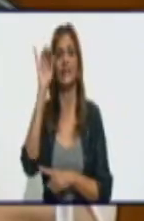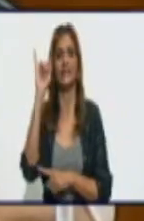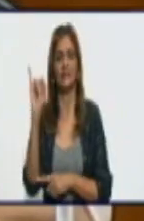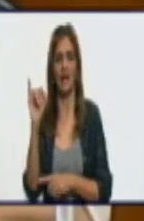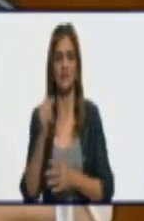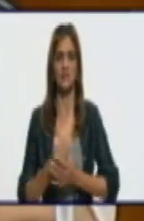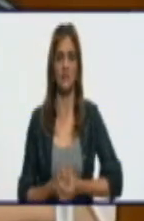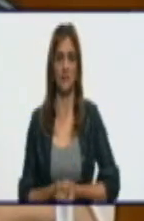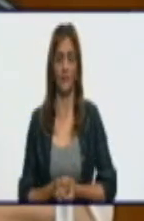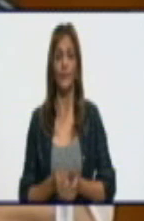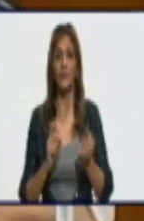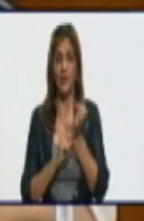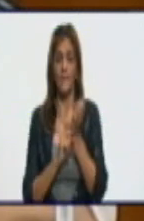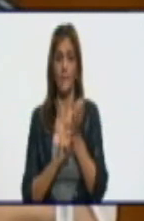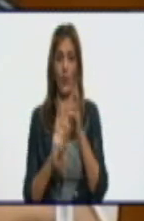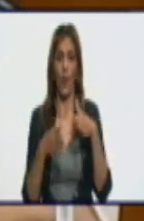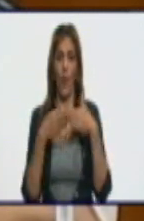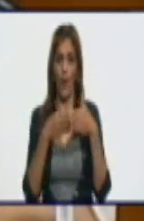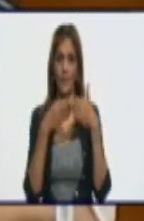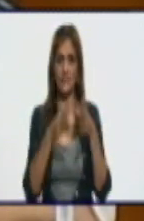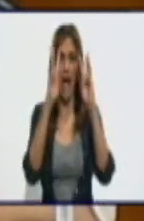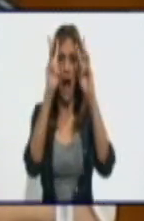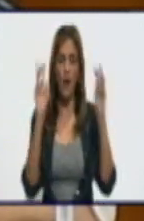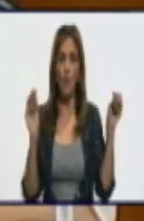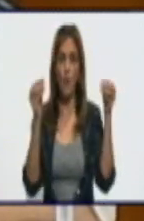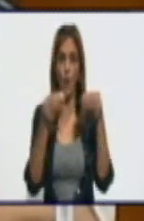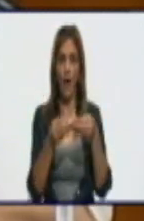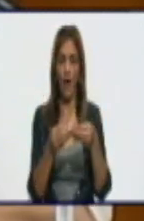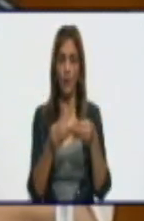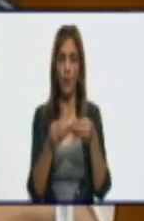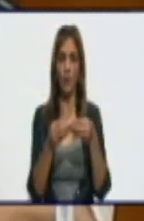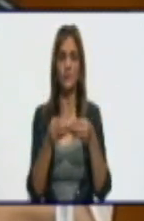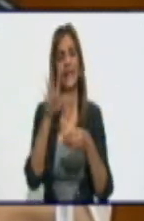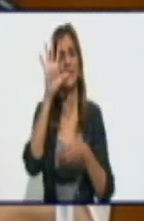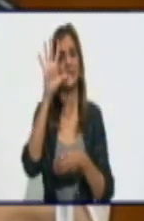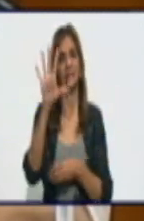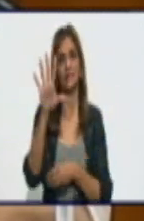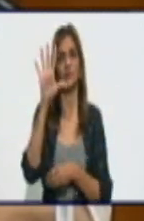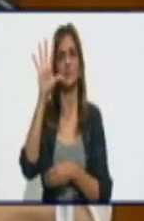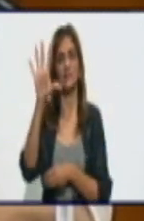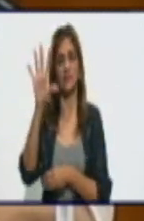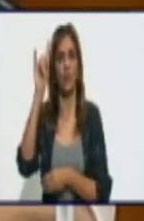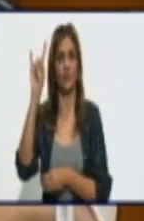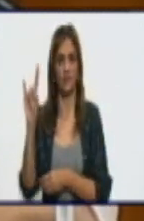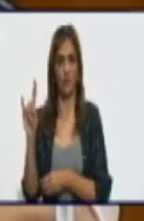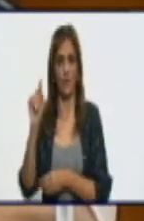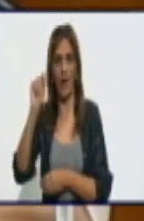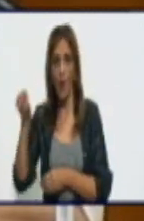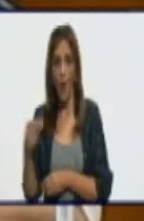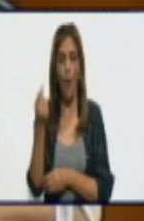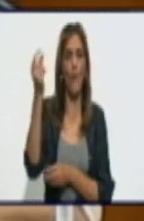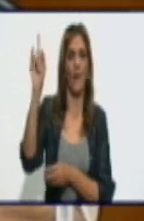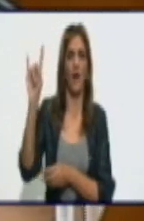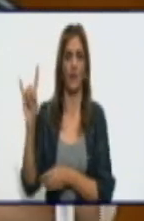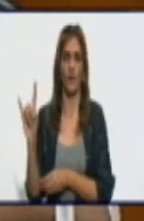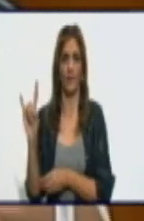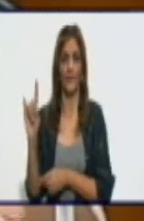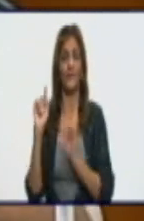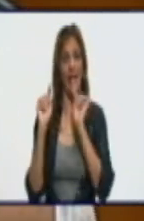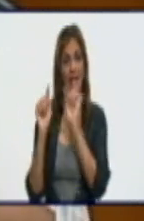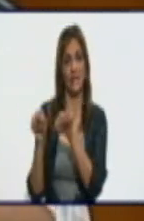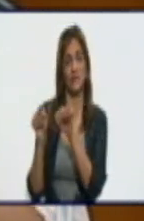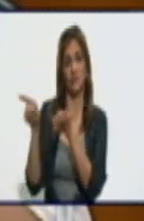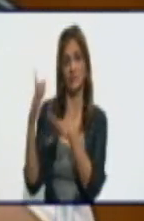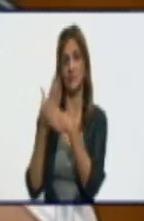y la provincia en el acumulado tiene una tasa de 559,9, lo que en los